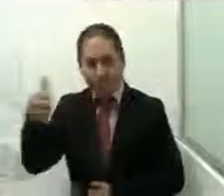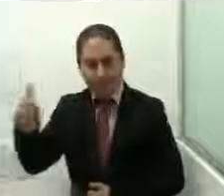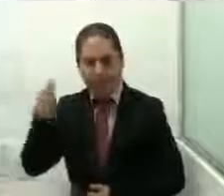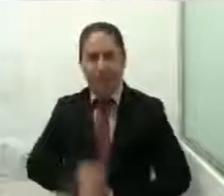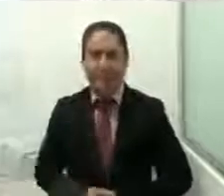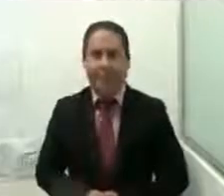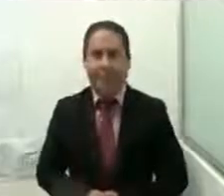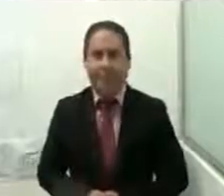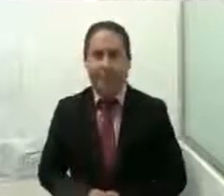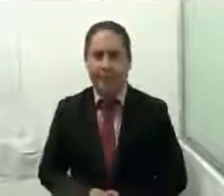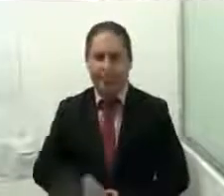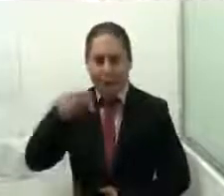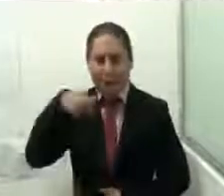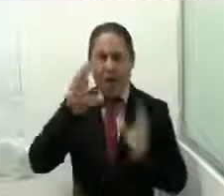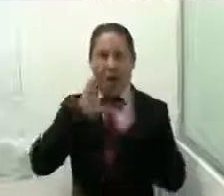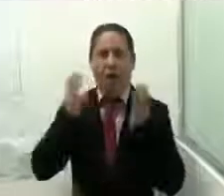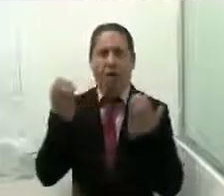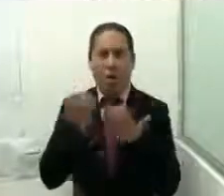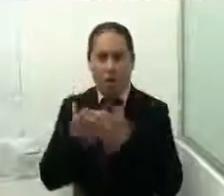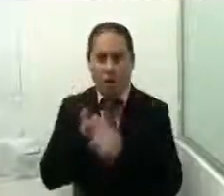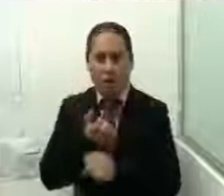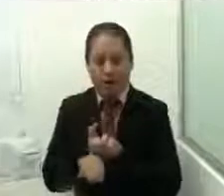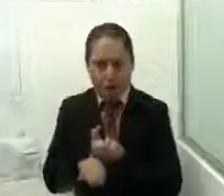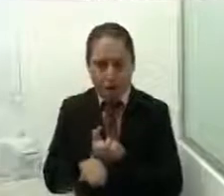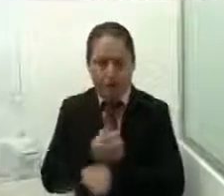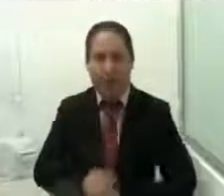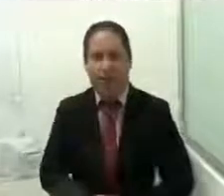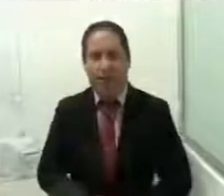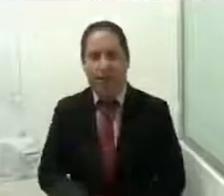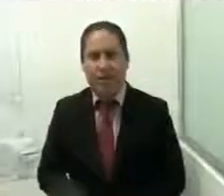Honorables, 66ª legislatura del Congreso del Estado.